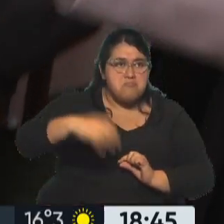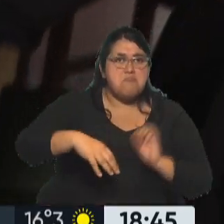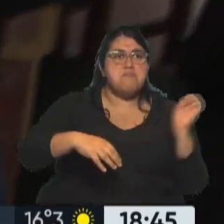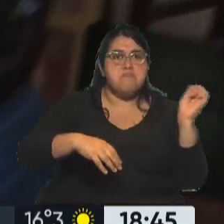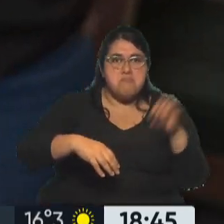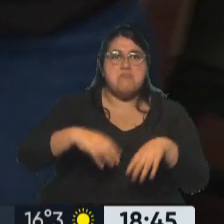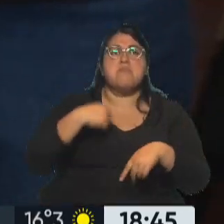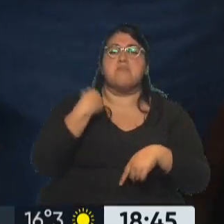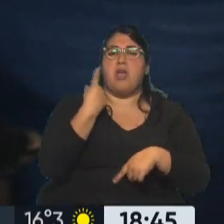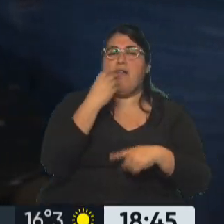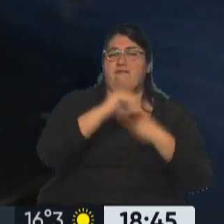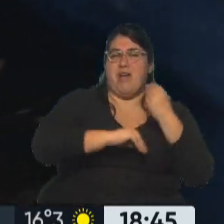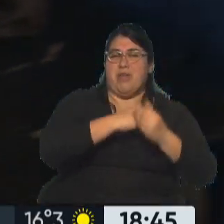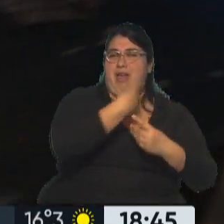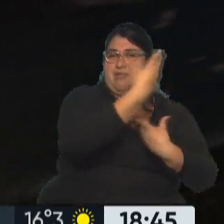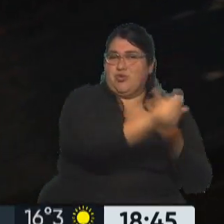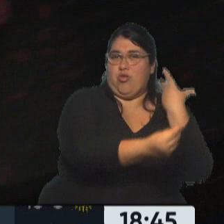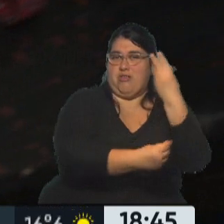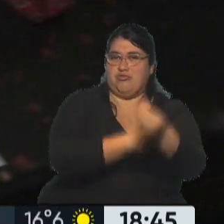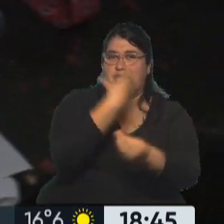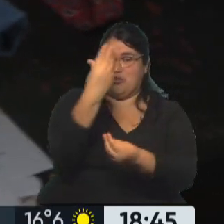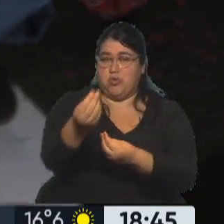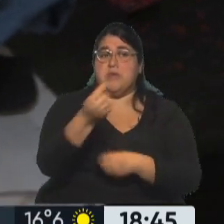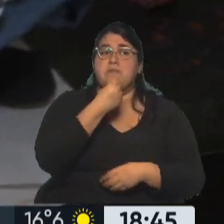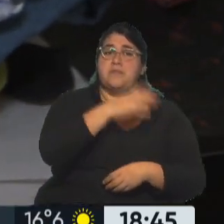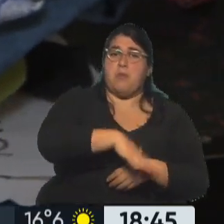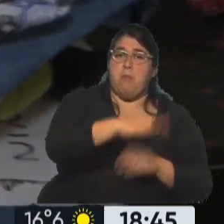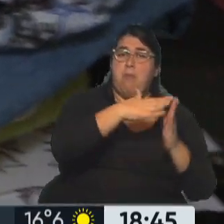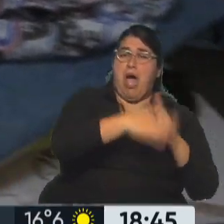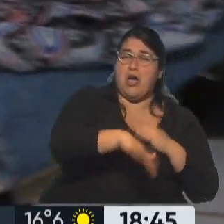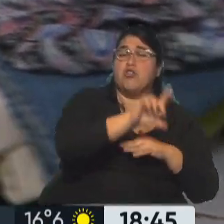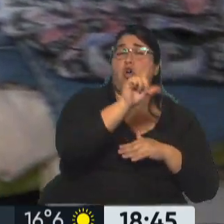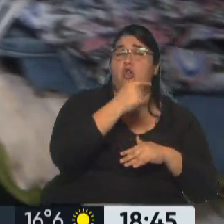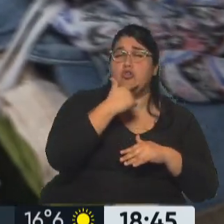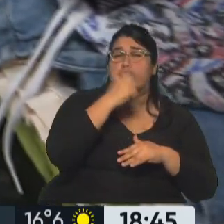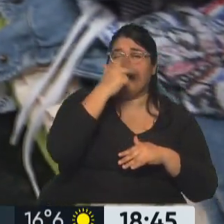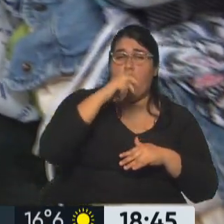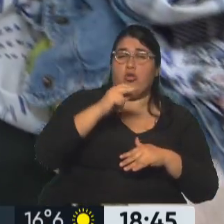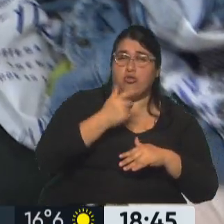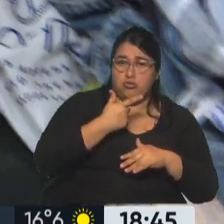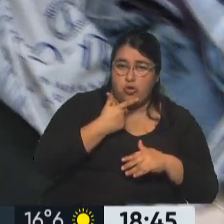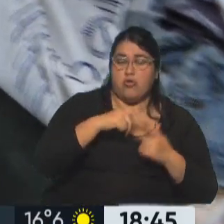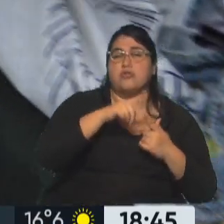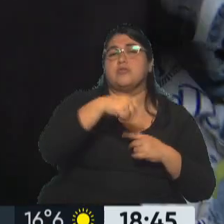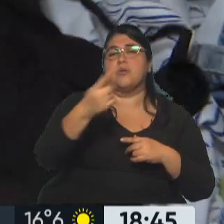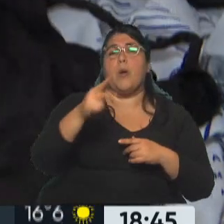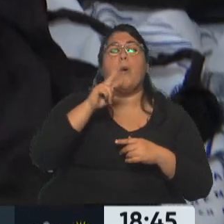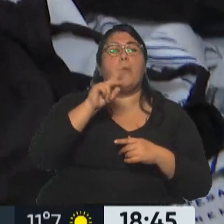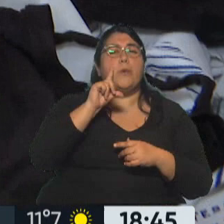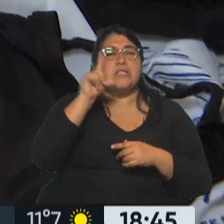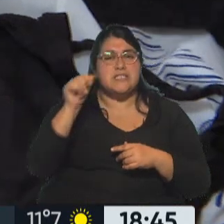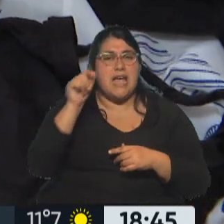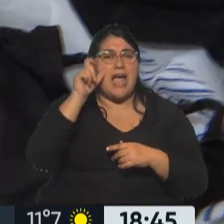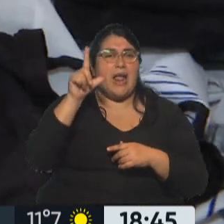asistir a familias, tanto de San Carlos, Los Hornos, Villa Elvira. También la juventud se ha